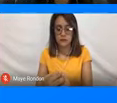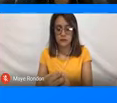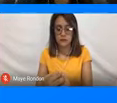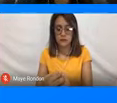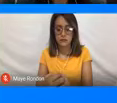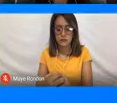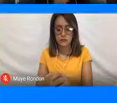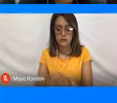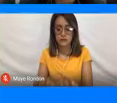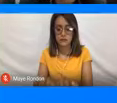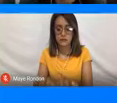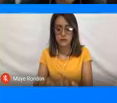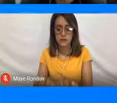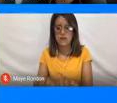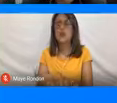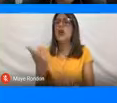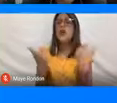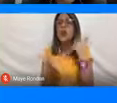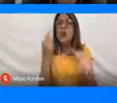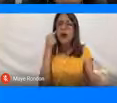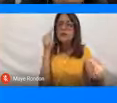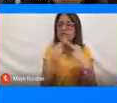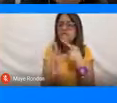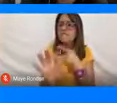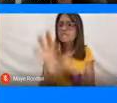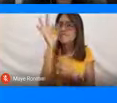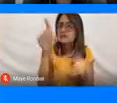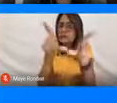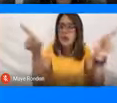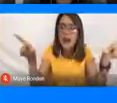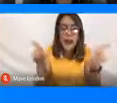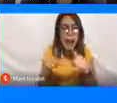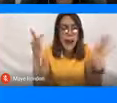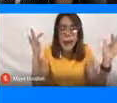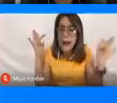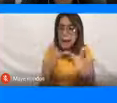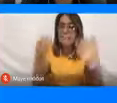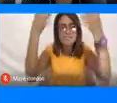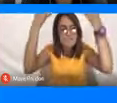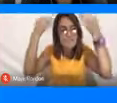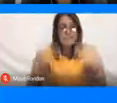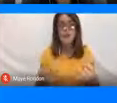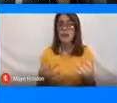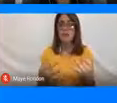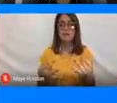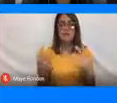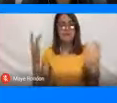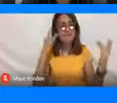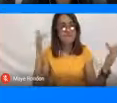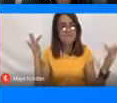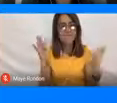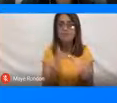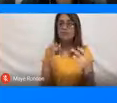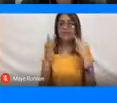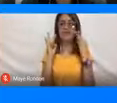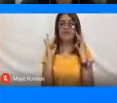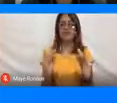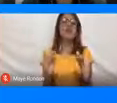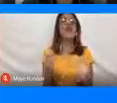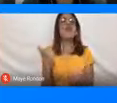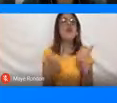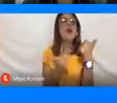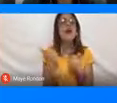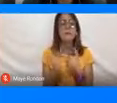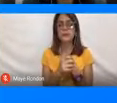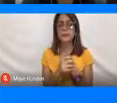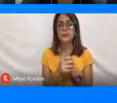¿Cuál es el ideal para un destino turístico seguro? Para que un destino turístico se considere como seguro.